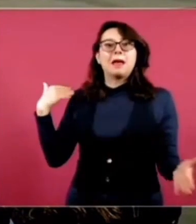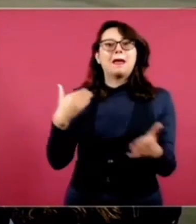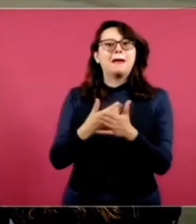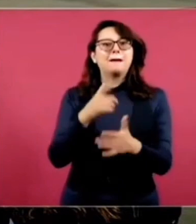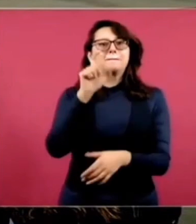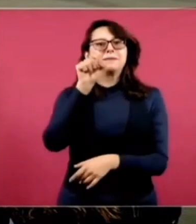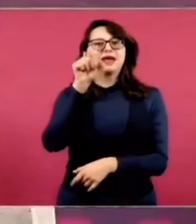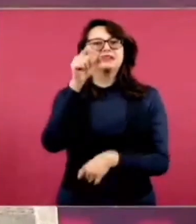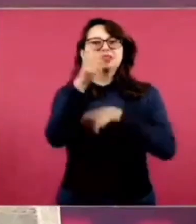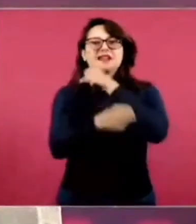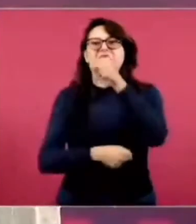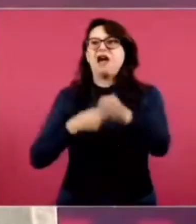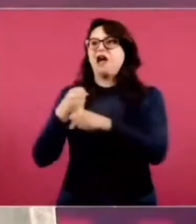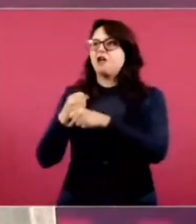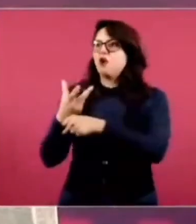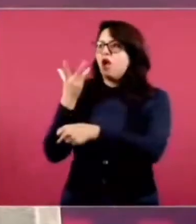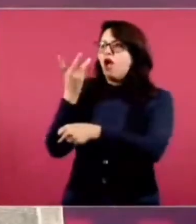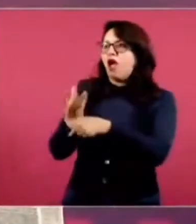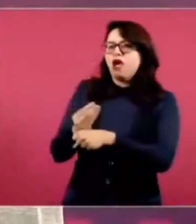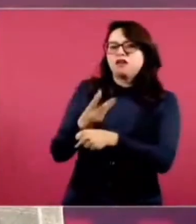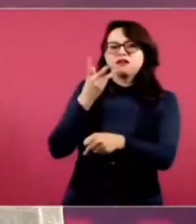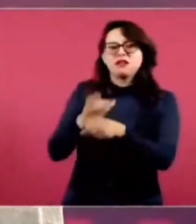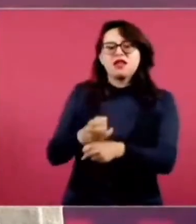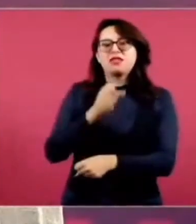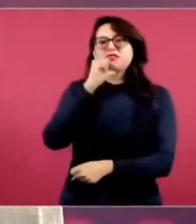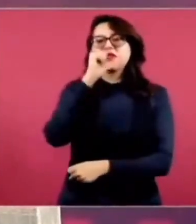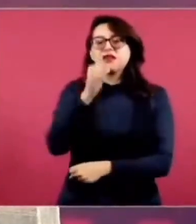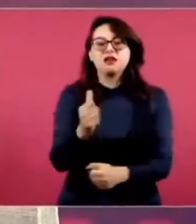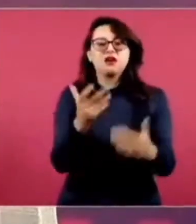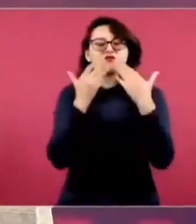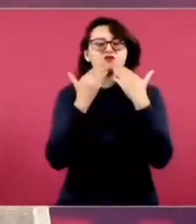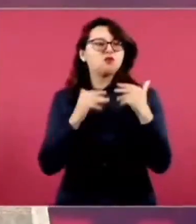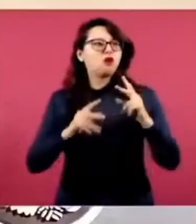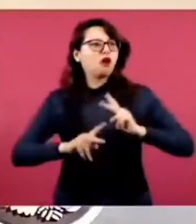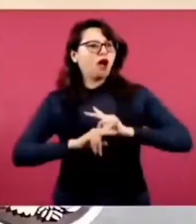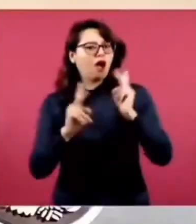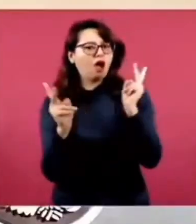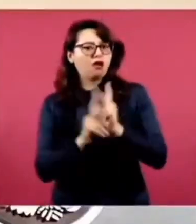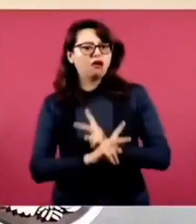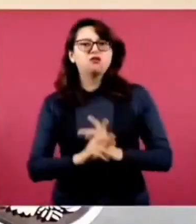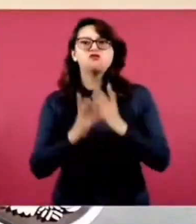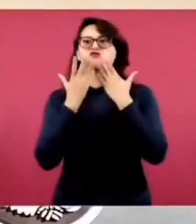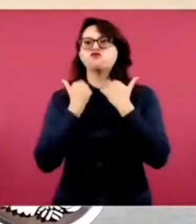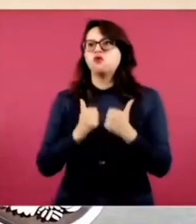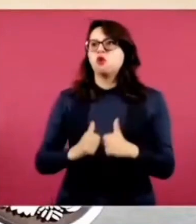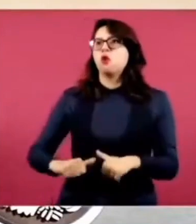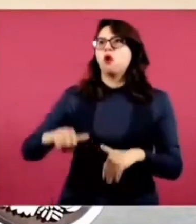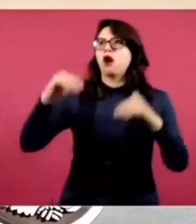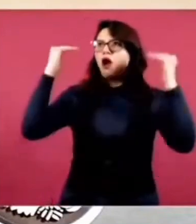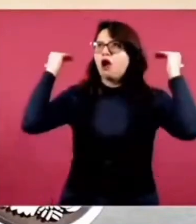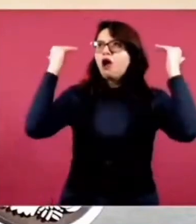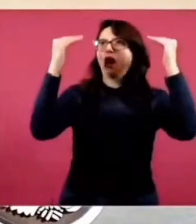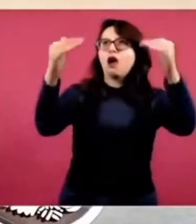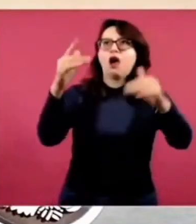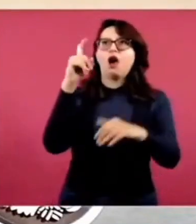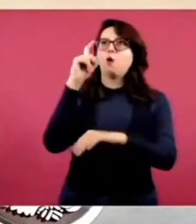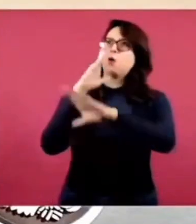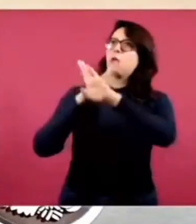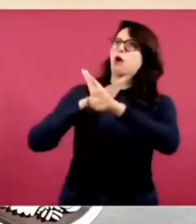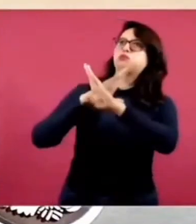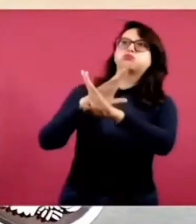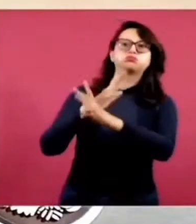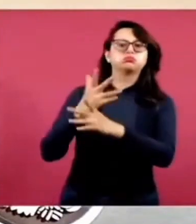calidad a los derechohabientes. Faltaban aires acondicionados, impermeabilización y una red